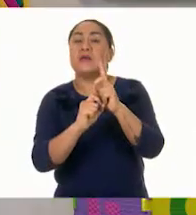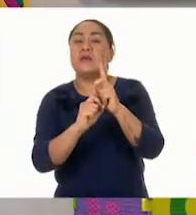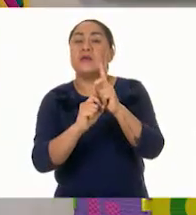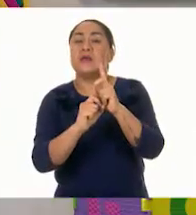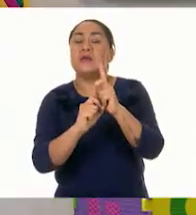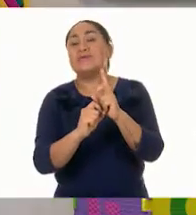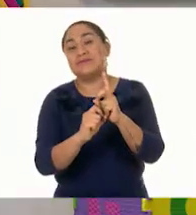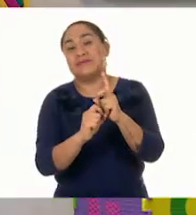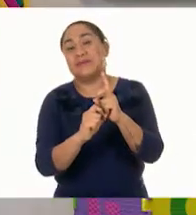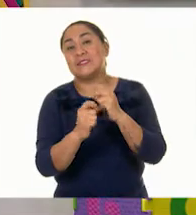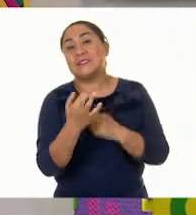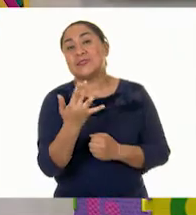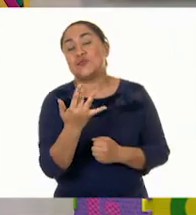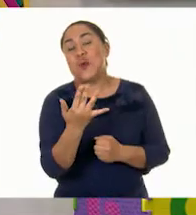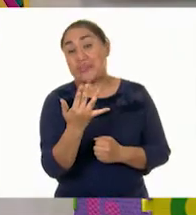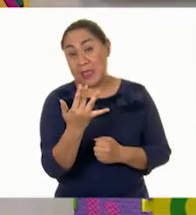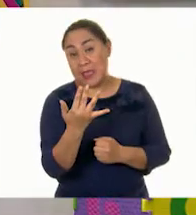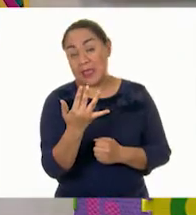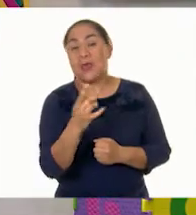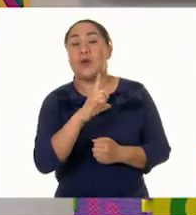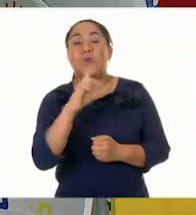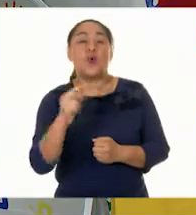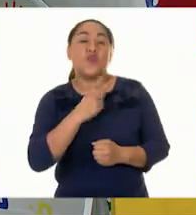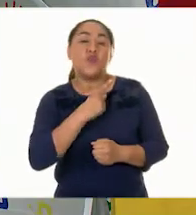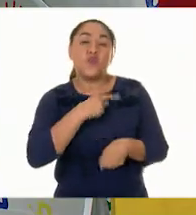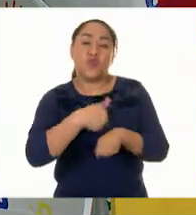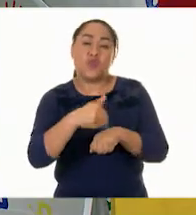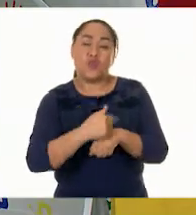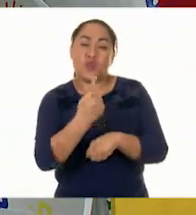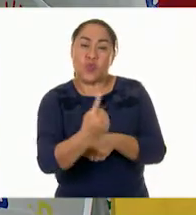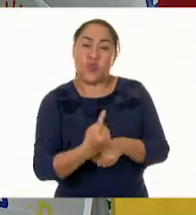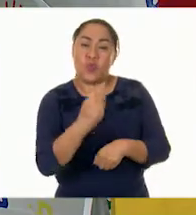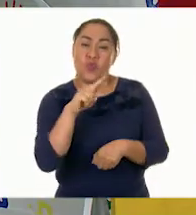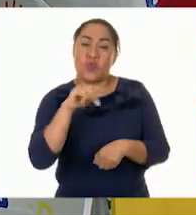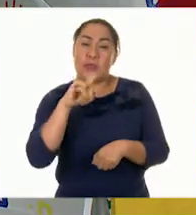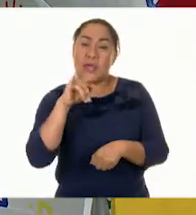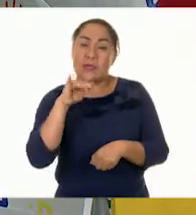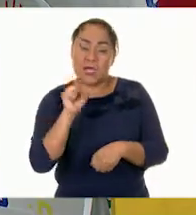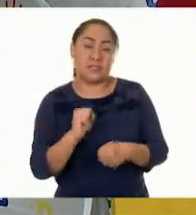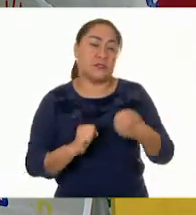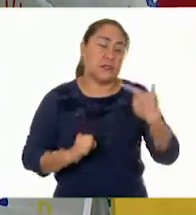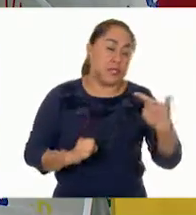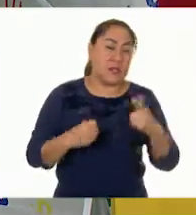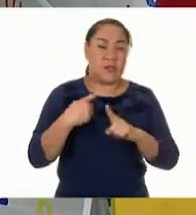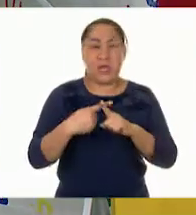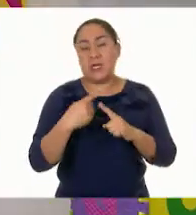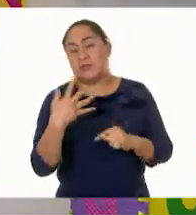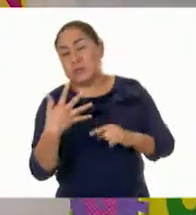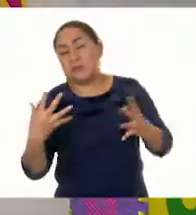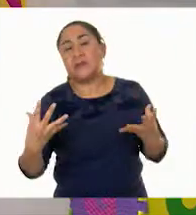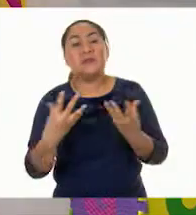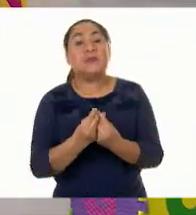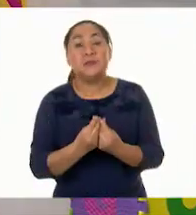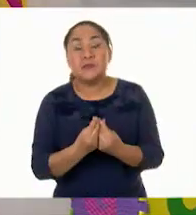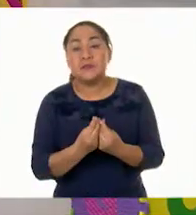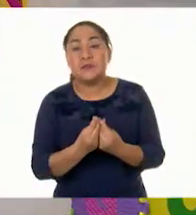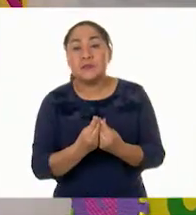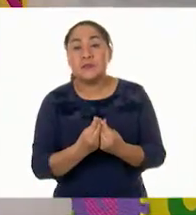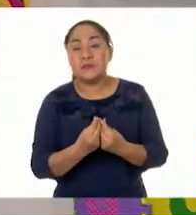50. 50. ¿Y las unidades con las unidades? 7 más 5. 7 5, que son